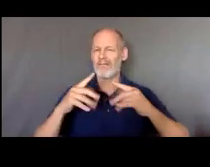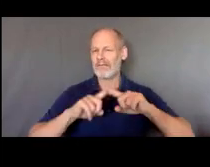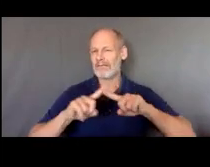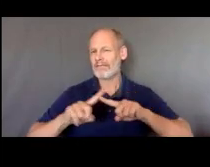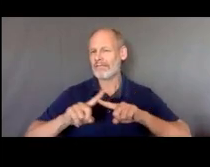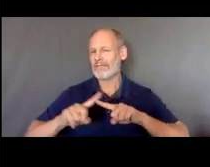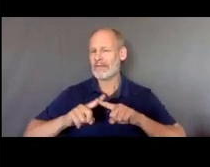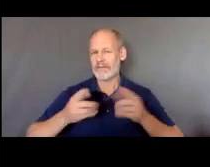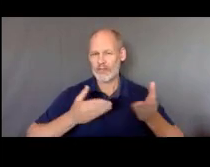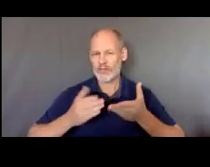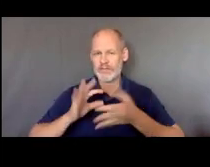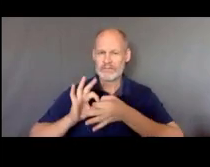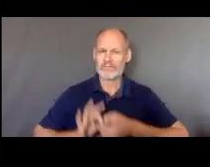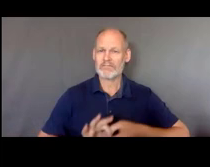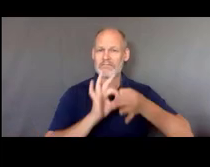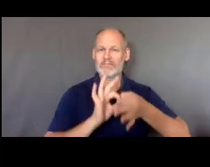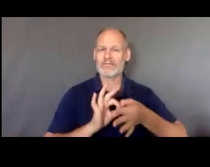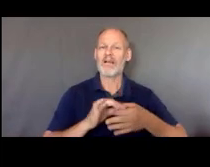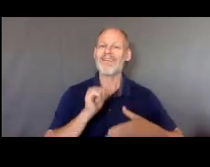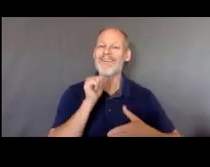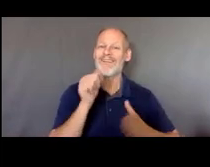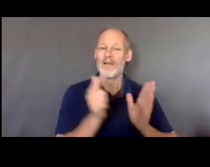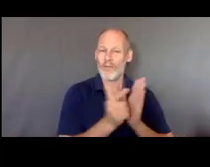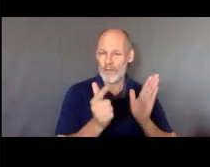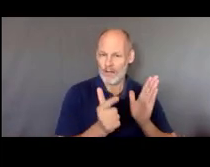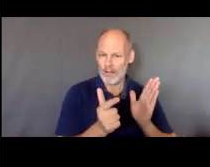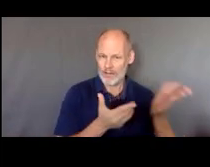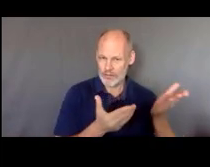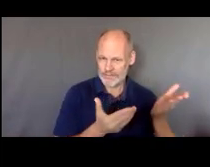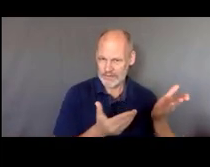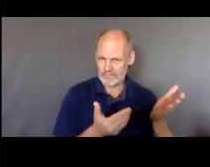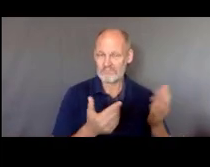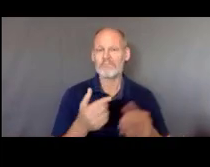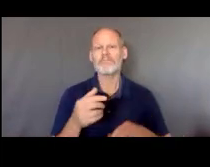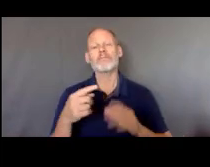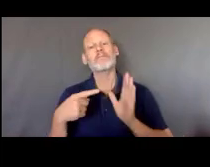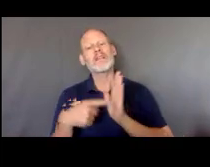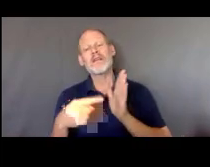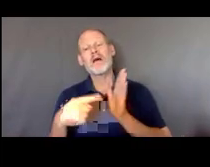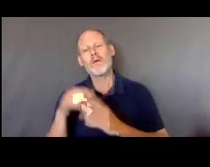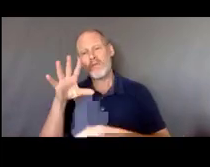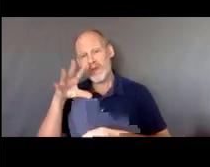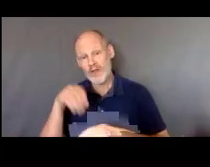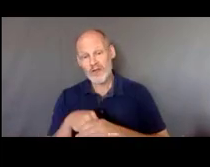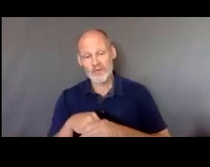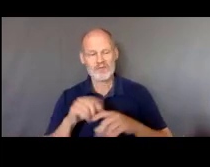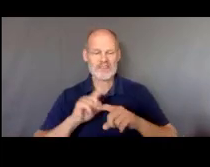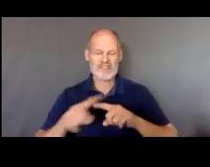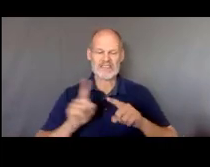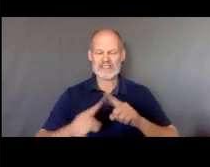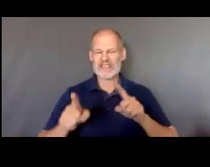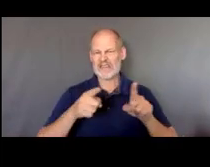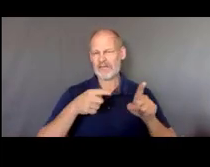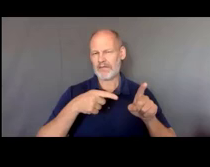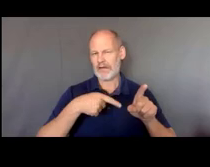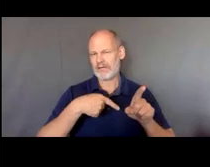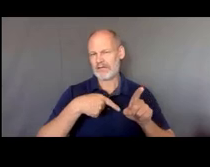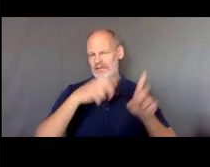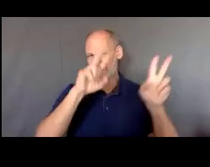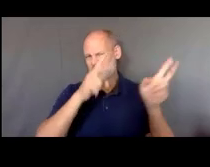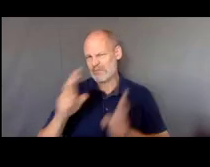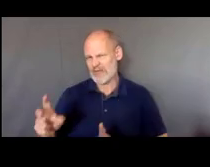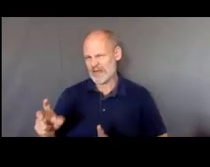servicios legales civiles no penales y hay diferentes áreas como pueden ver aquí en su pantalla pero